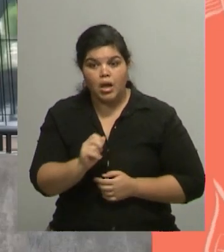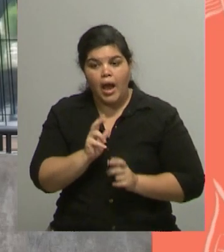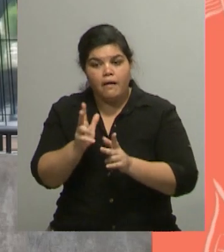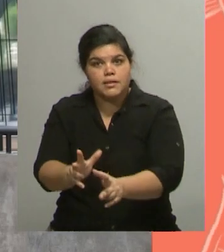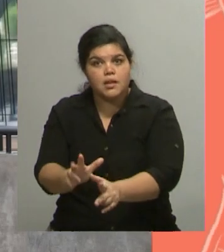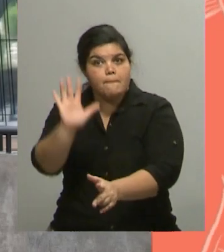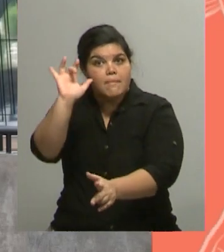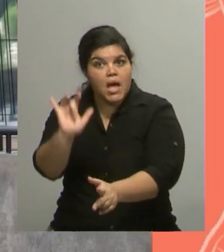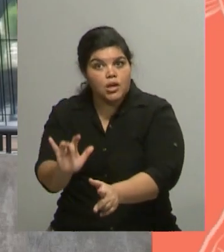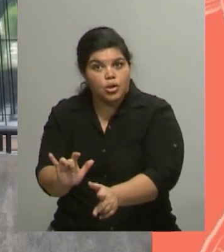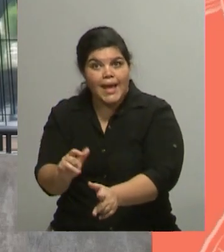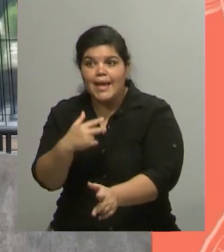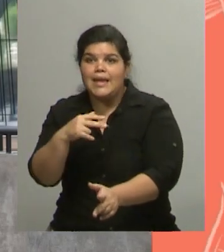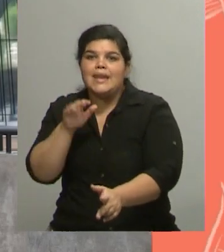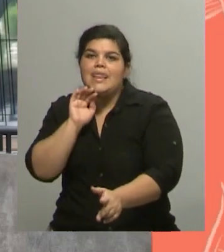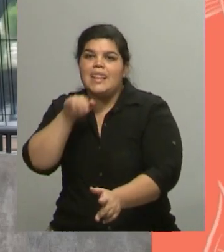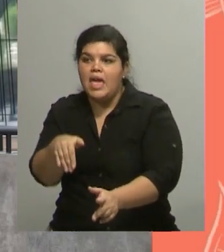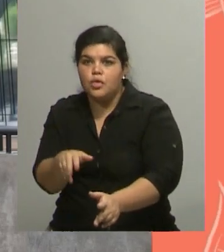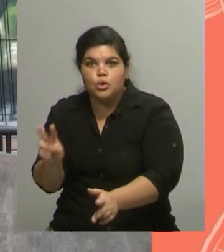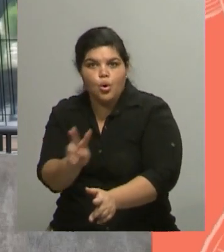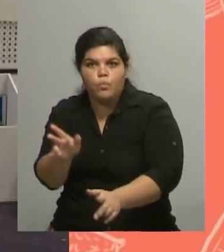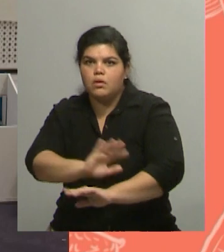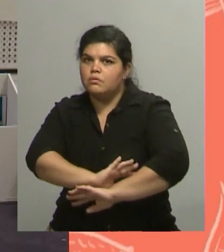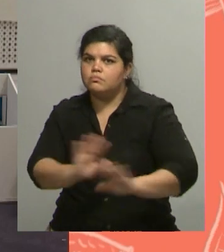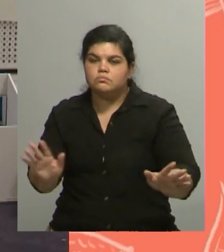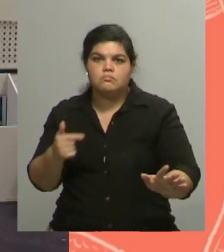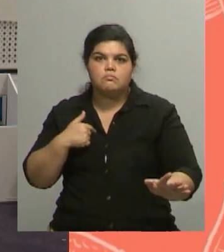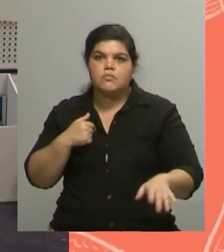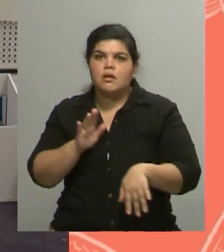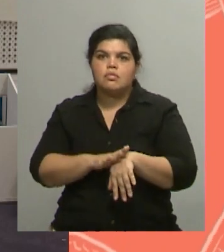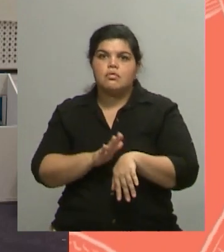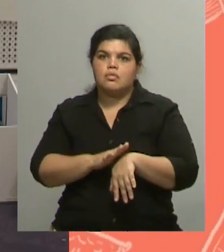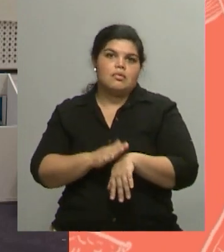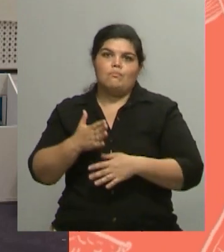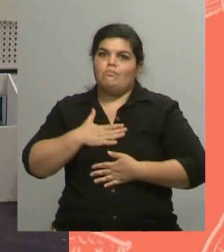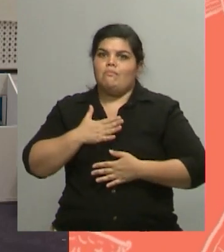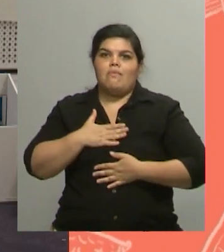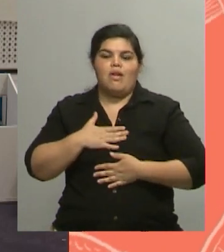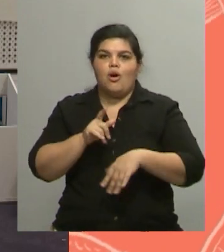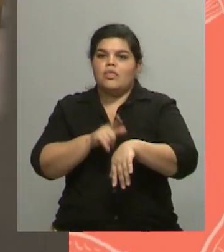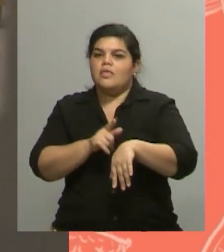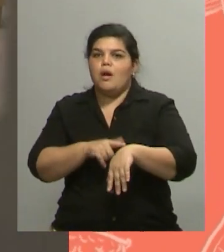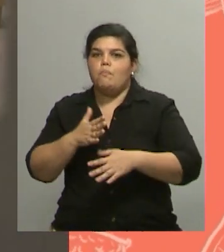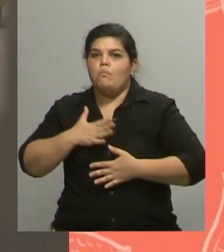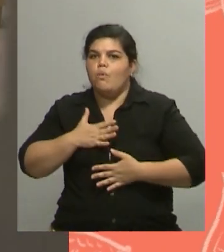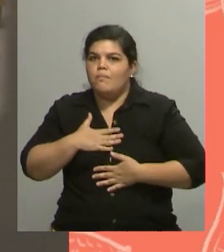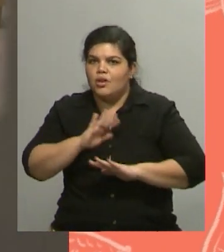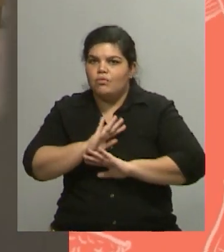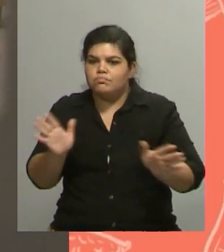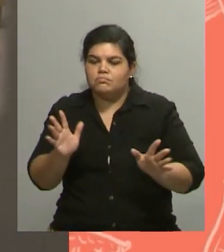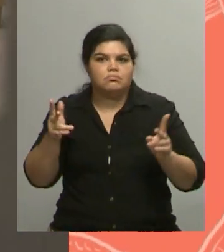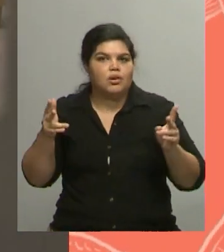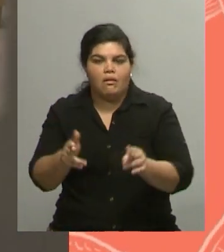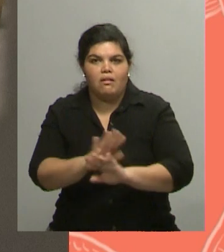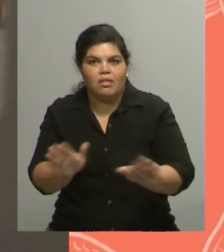cero nietos. Los nietos, los amo, pero no les traigan los nietos los miércoles porque ya los miércoles... ocupan de ellas. Hacen comedia musical y se